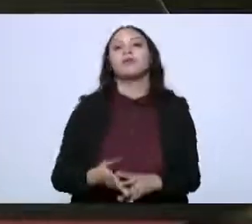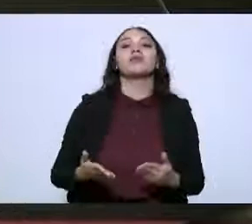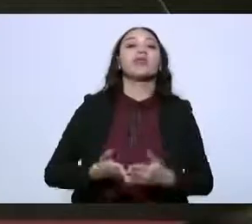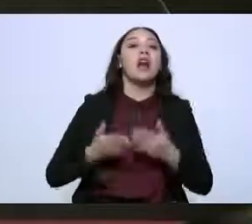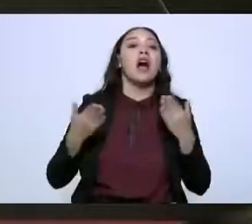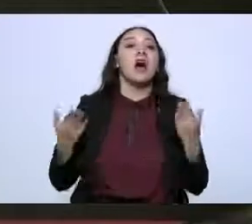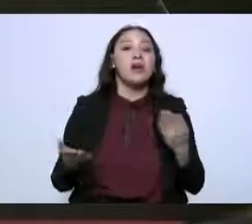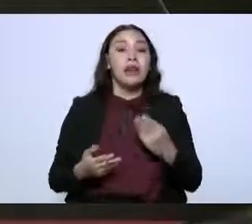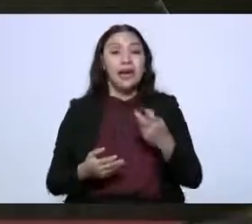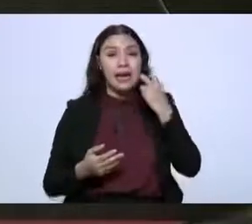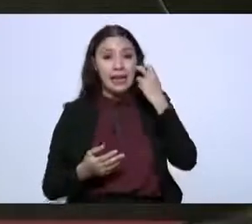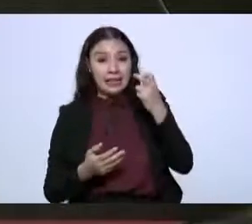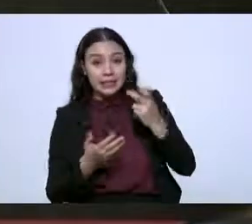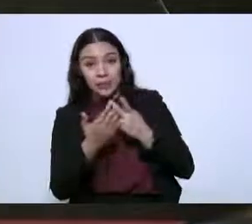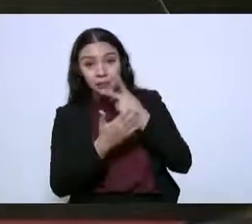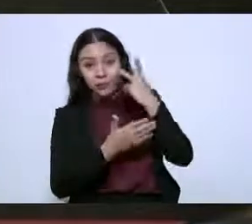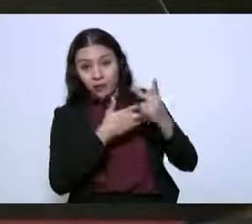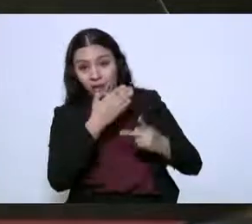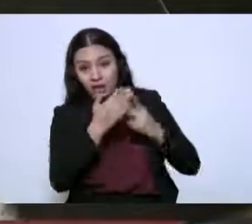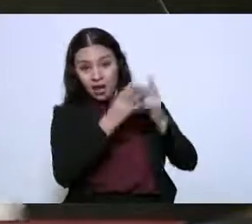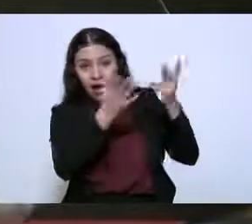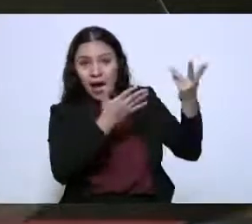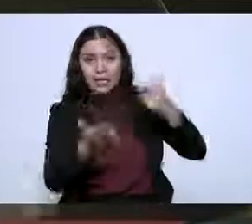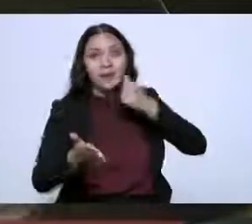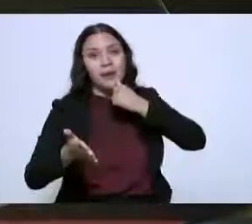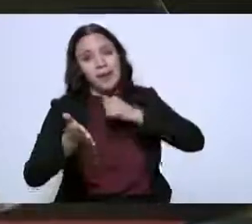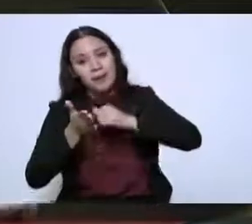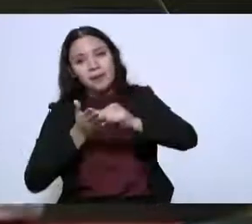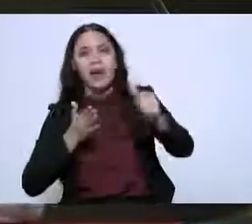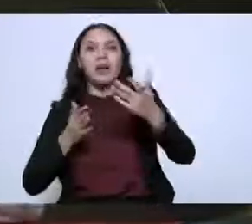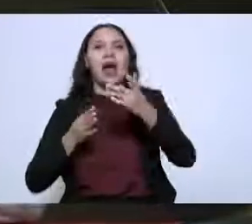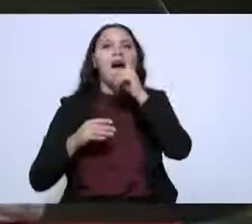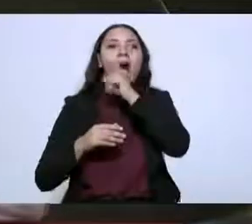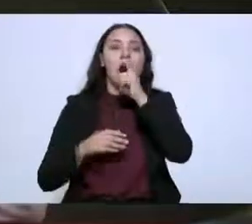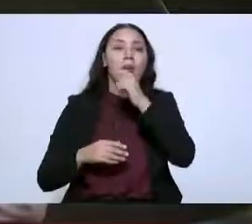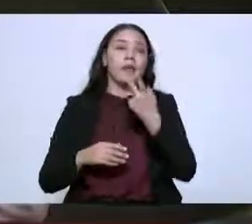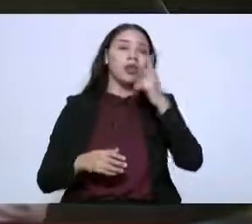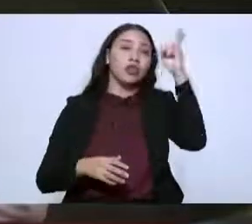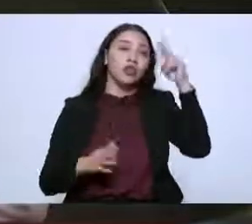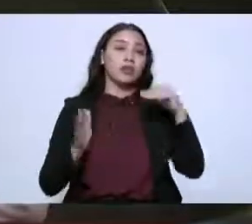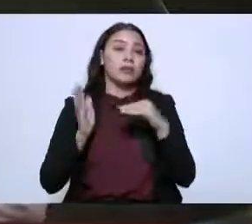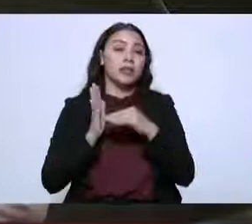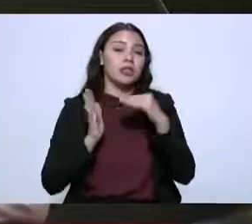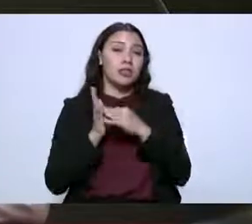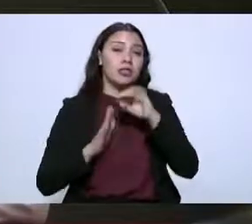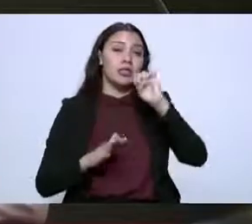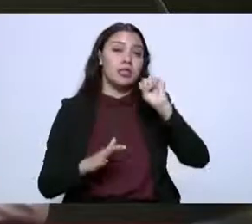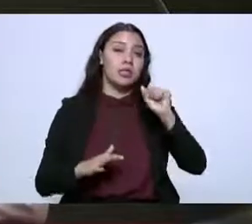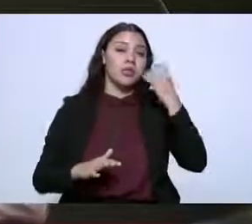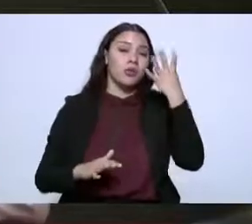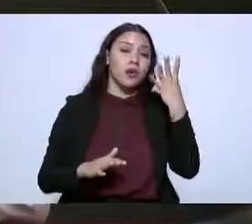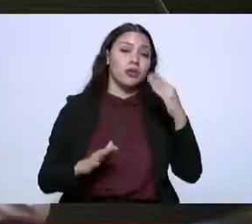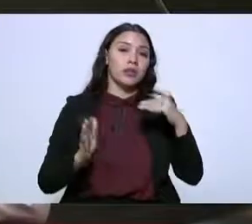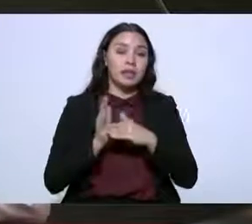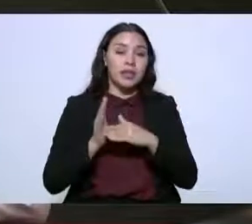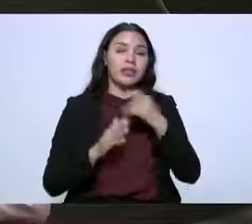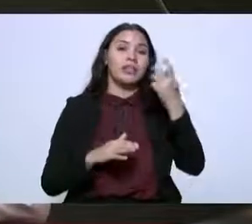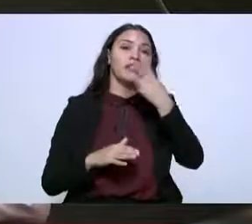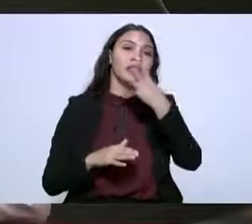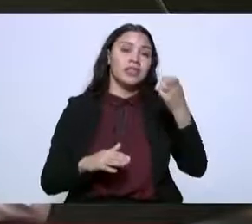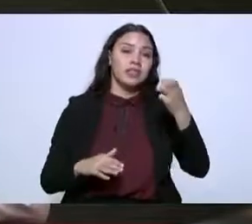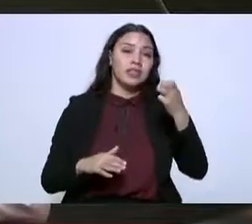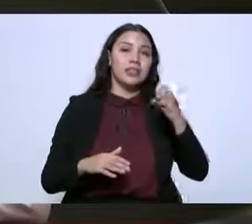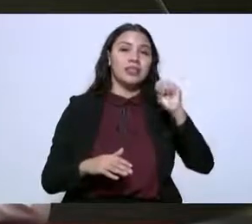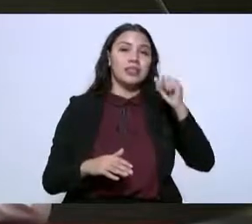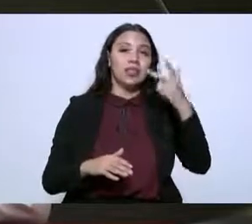permitió disponer de agua necesaria para producir dos millones 64 mil 338 toneladas de